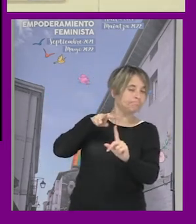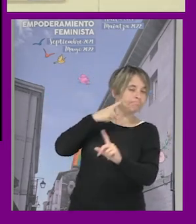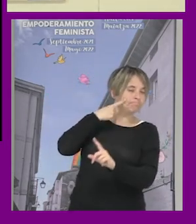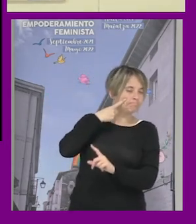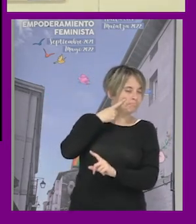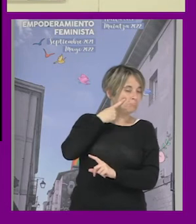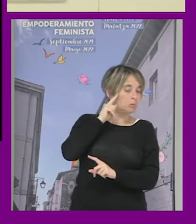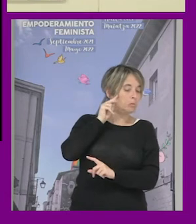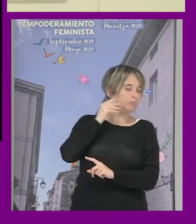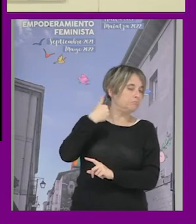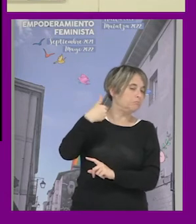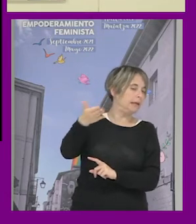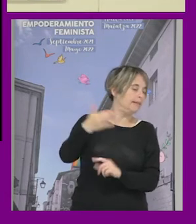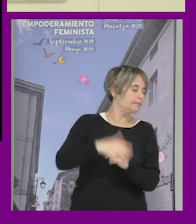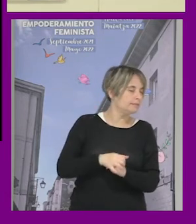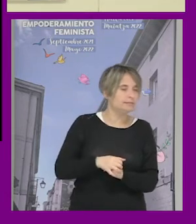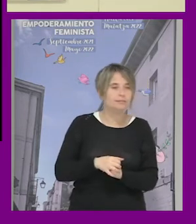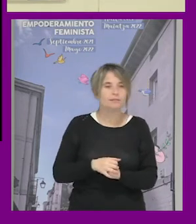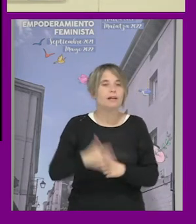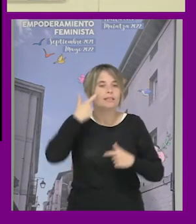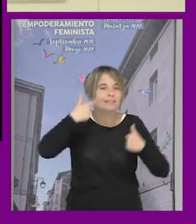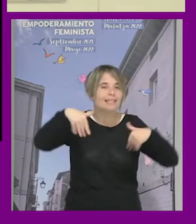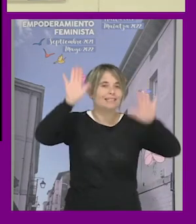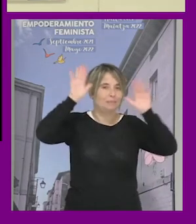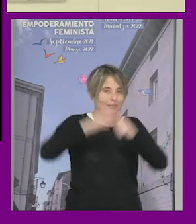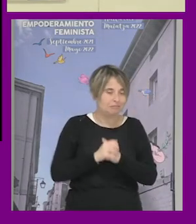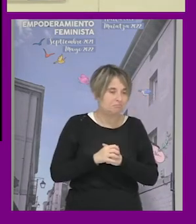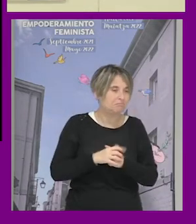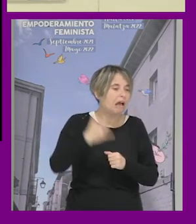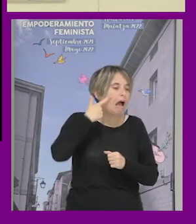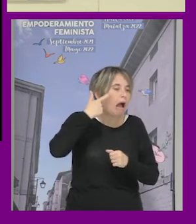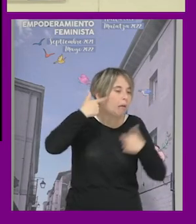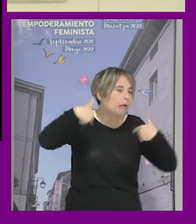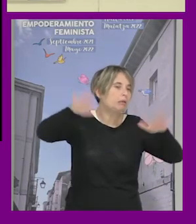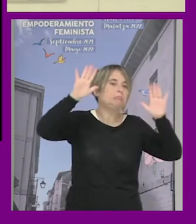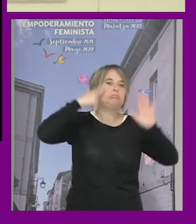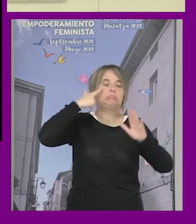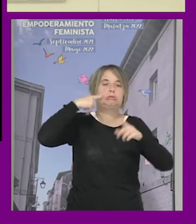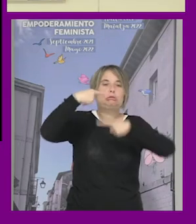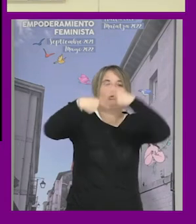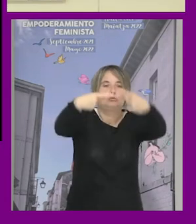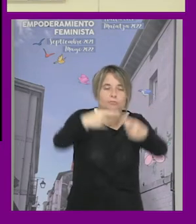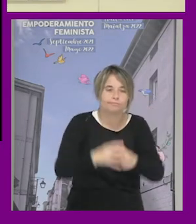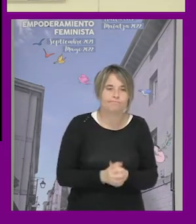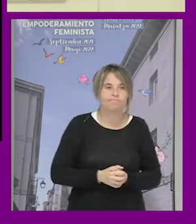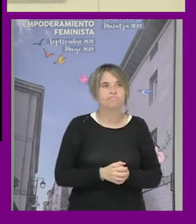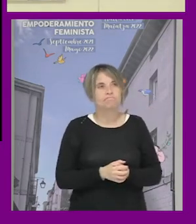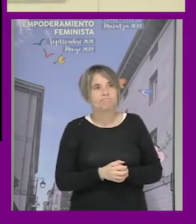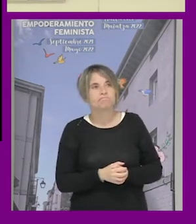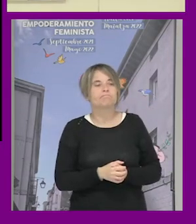desdén ese tema que era como bueno ya se verá si qué alcance tiene o y